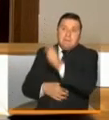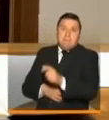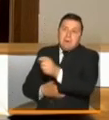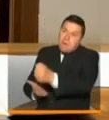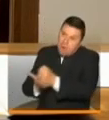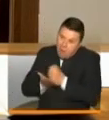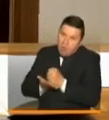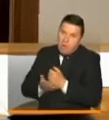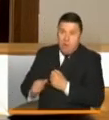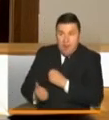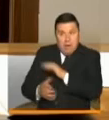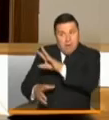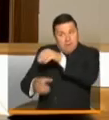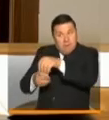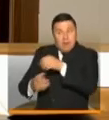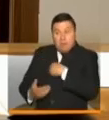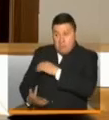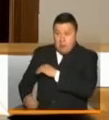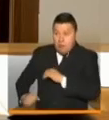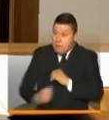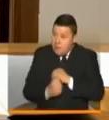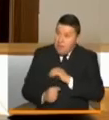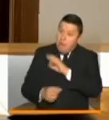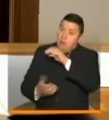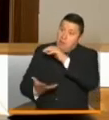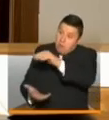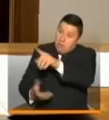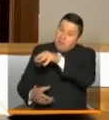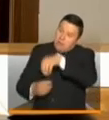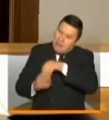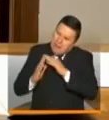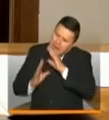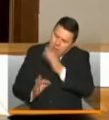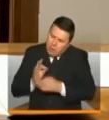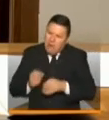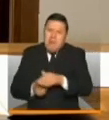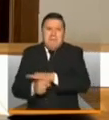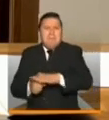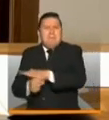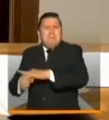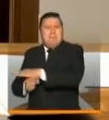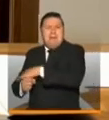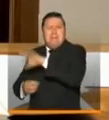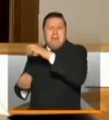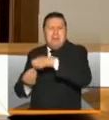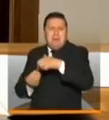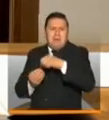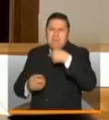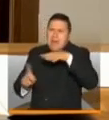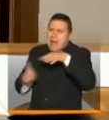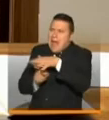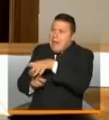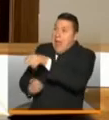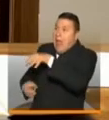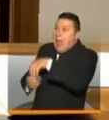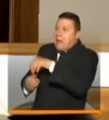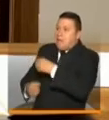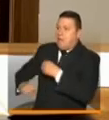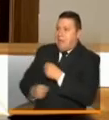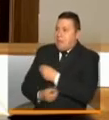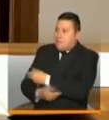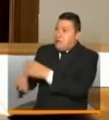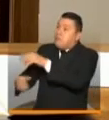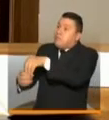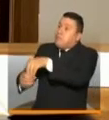nos ayude guardándose, cuidándose en su casa, especialmente en los barrios que tenemos mayor afectación, para poder